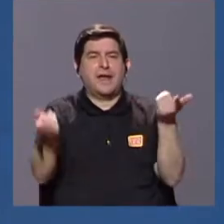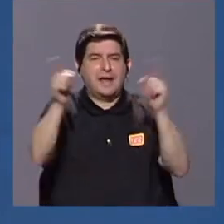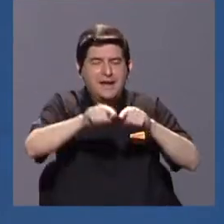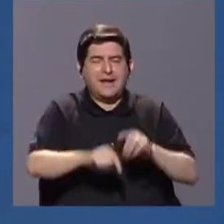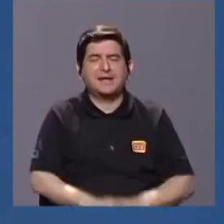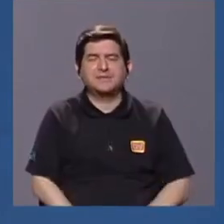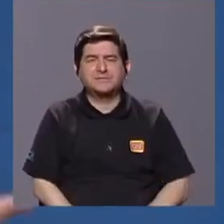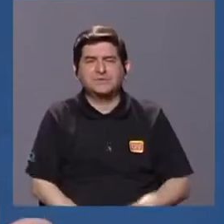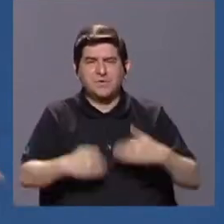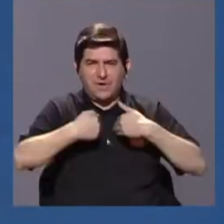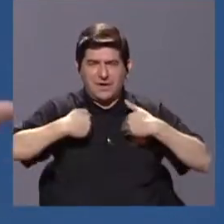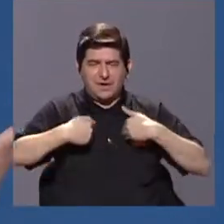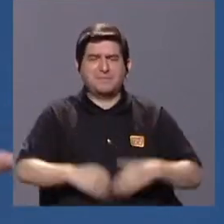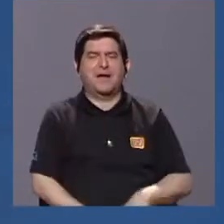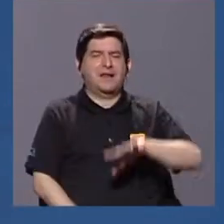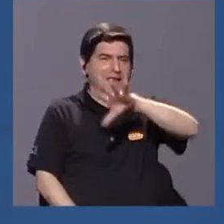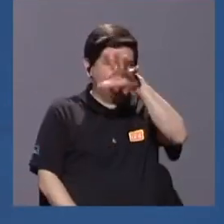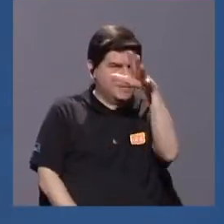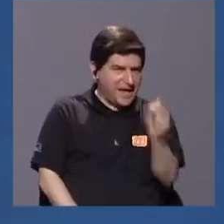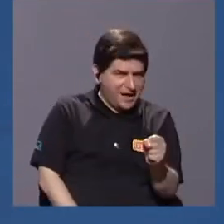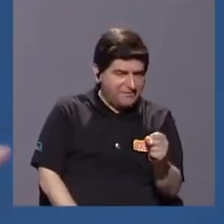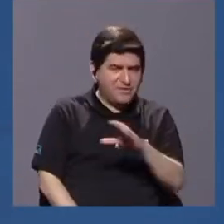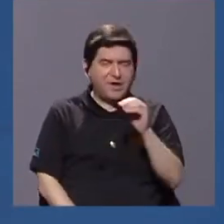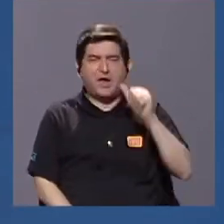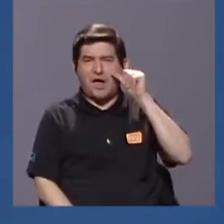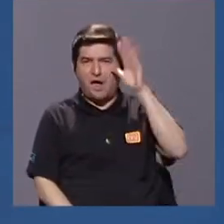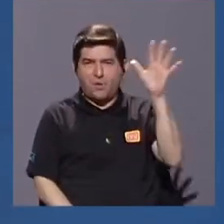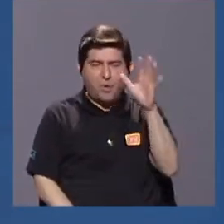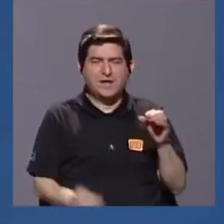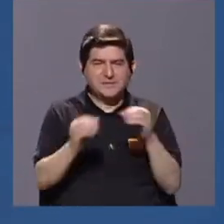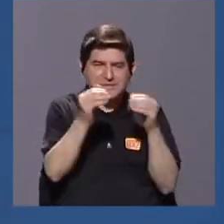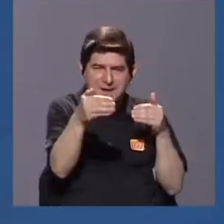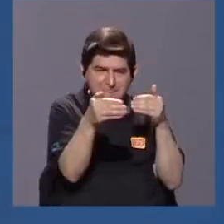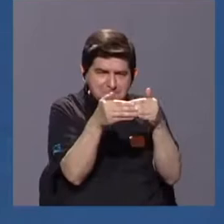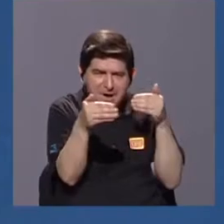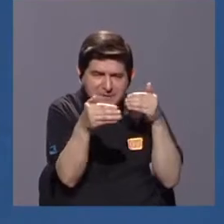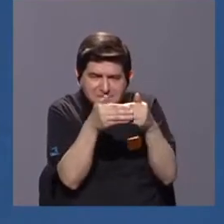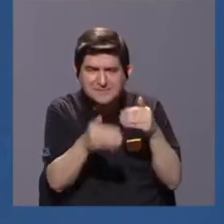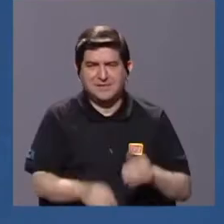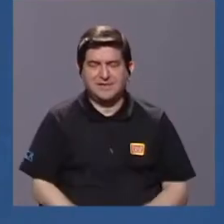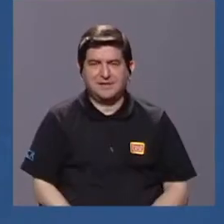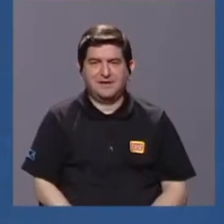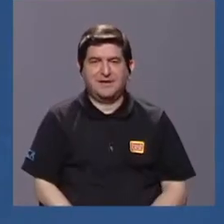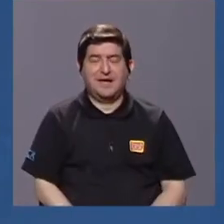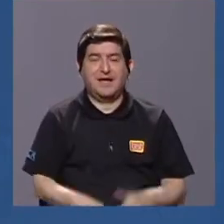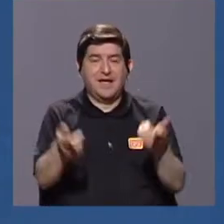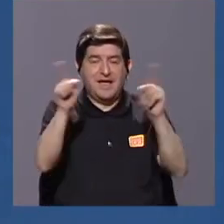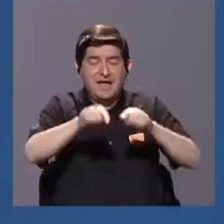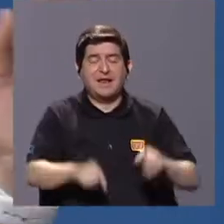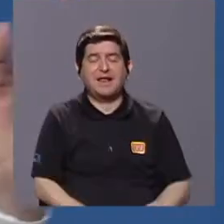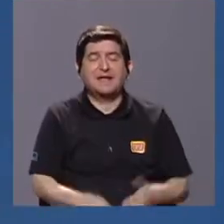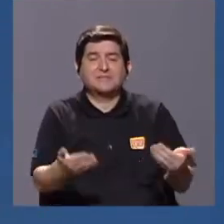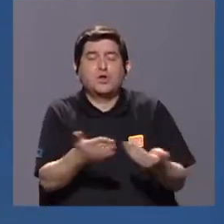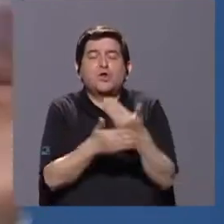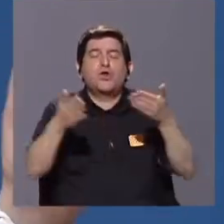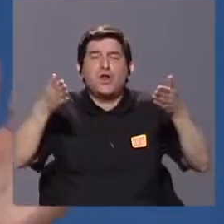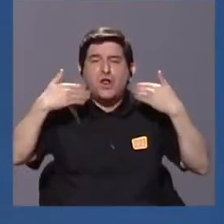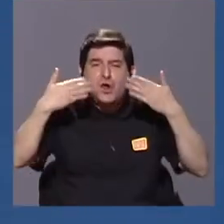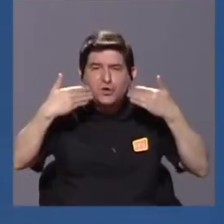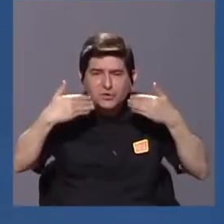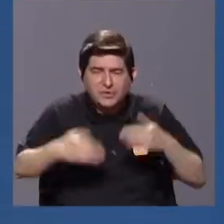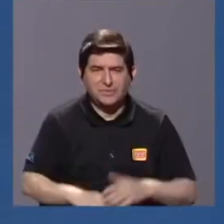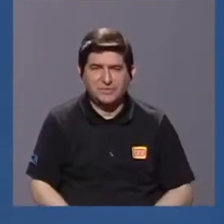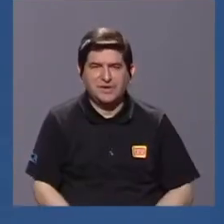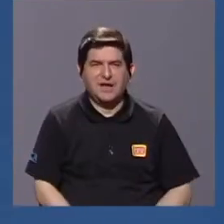o Asia porque tenemos características evolutivas aún más cercanas con ellos. Con los primates neotropicales, a pesar de que tenemos